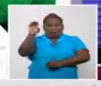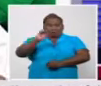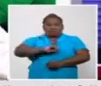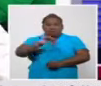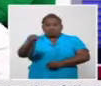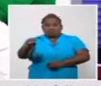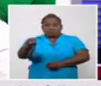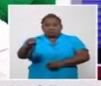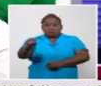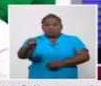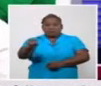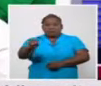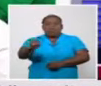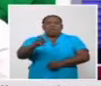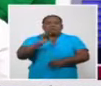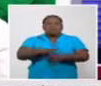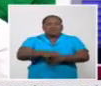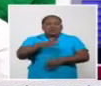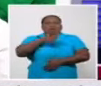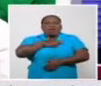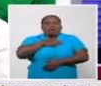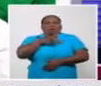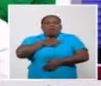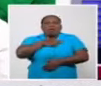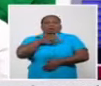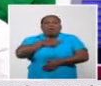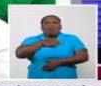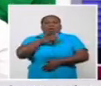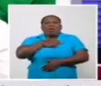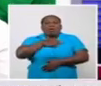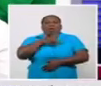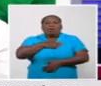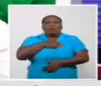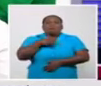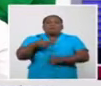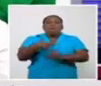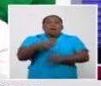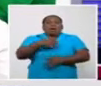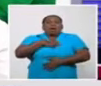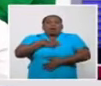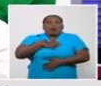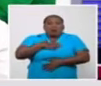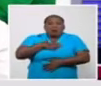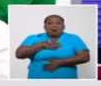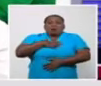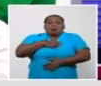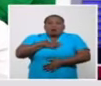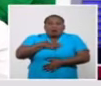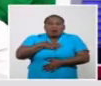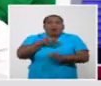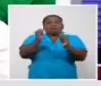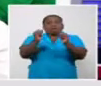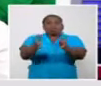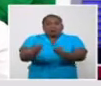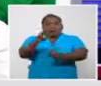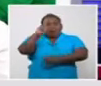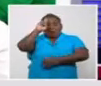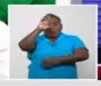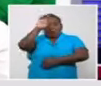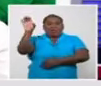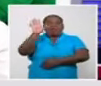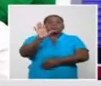comenzó con tos, falta de aire, y después de un estadio hospitalario de cinco días, de ellos dos